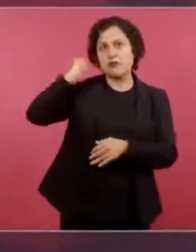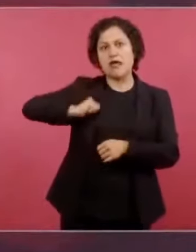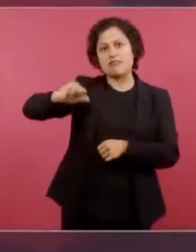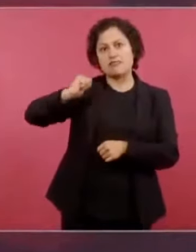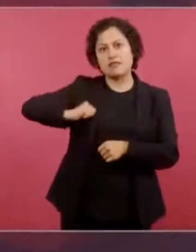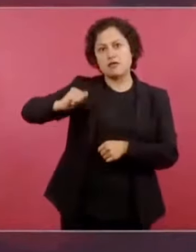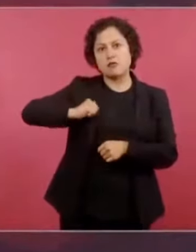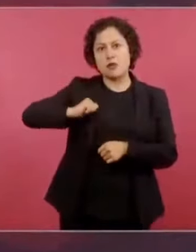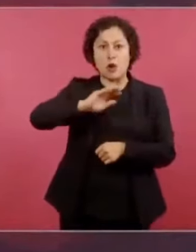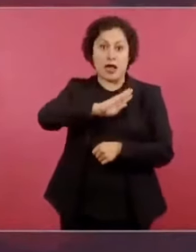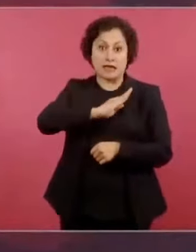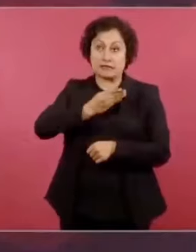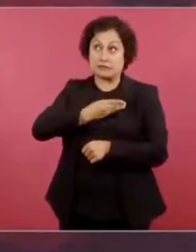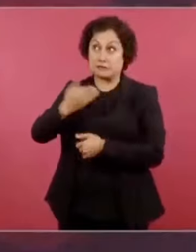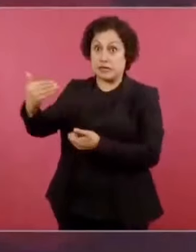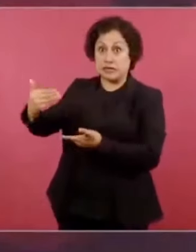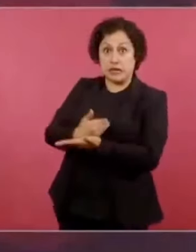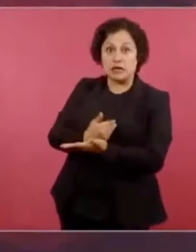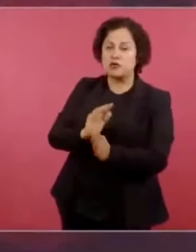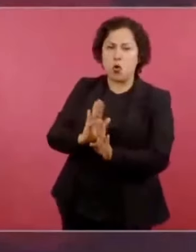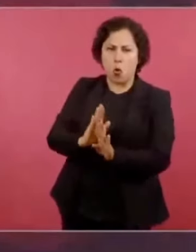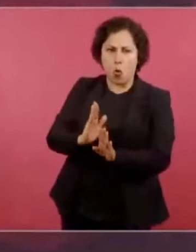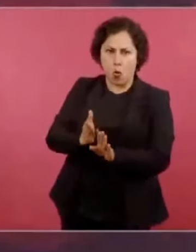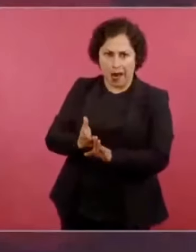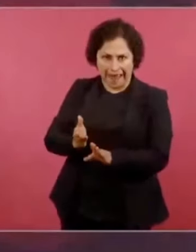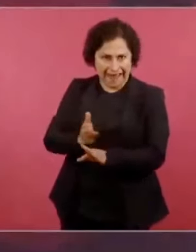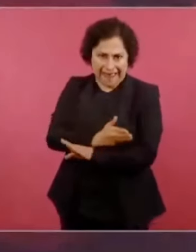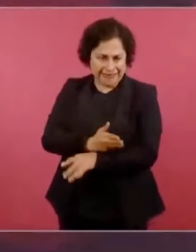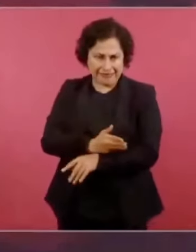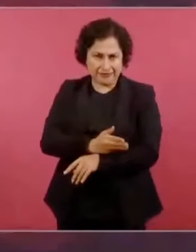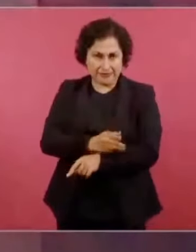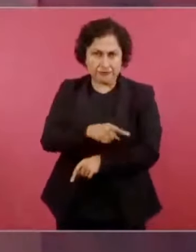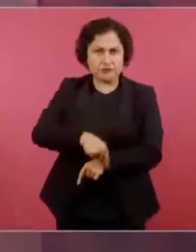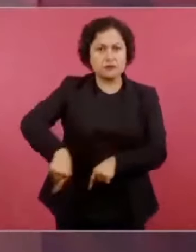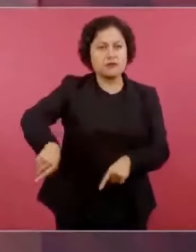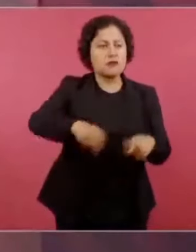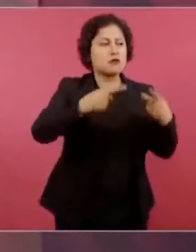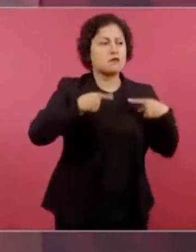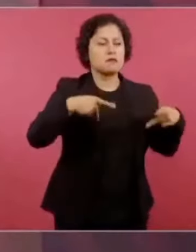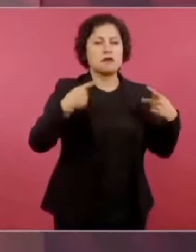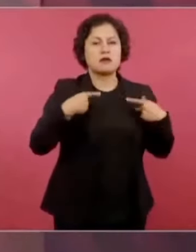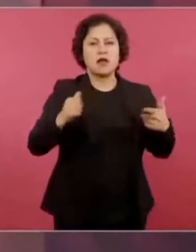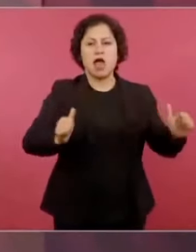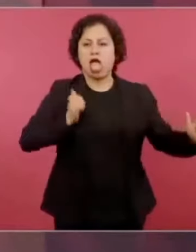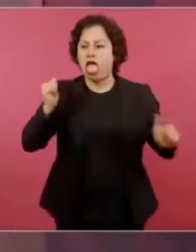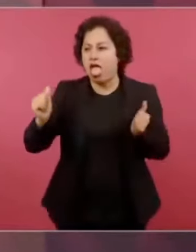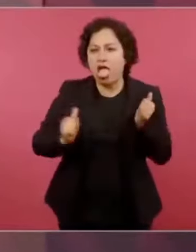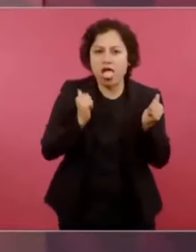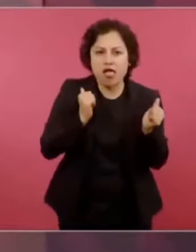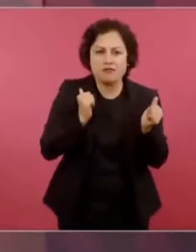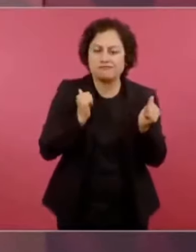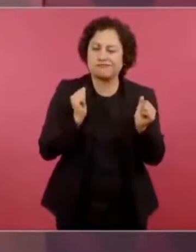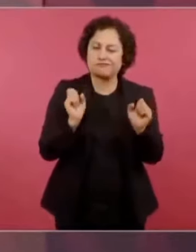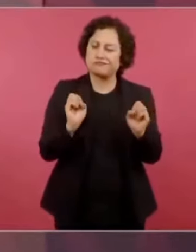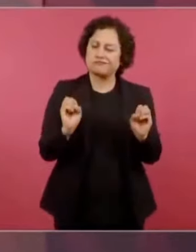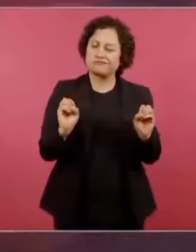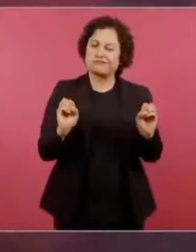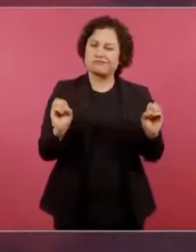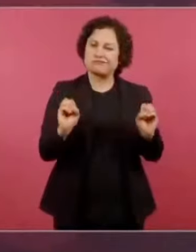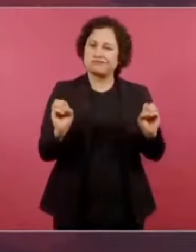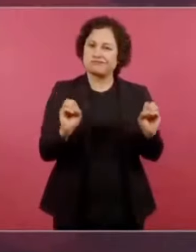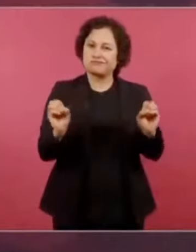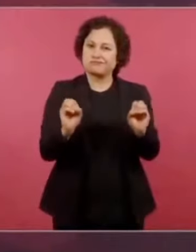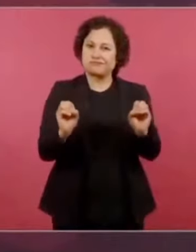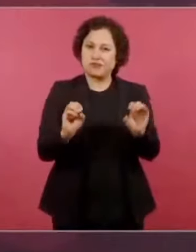no había codicia en las sociedades prehispánicas.